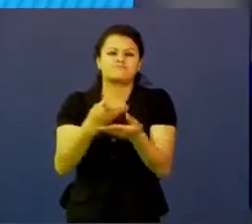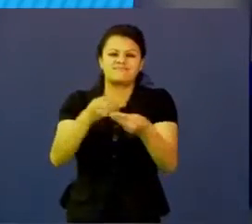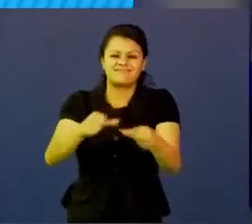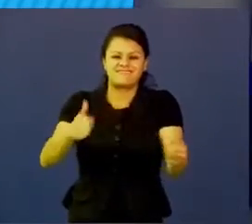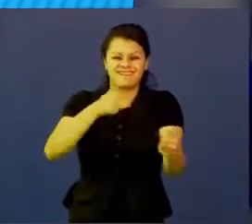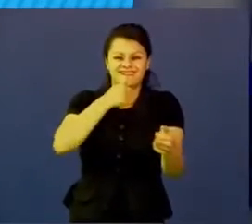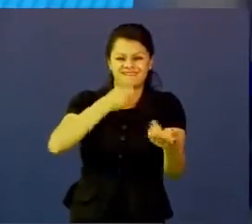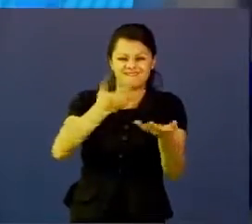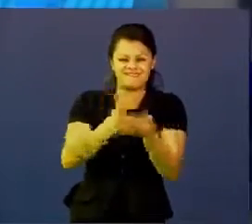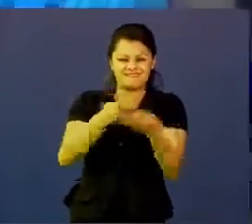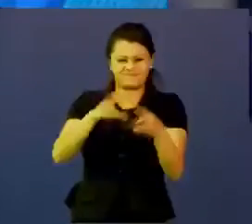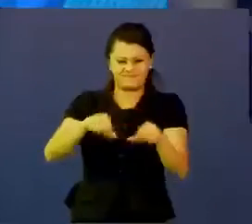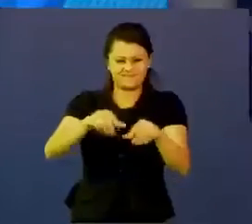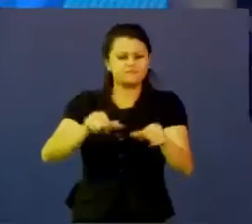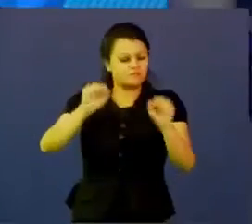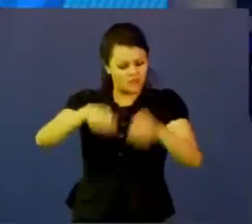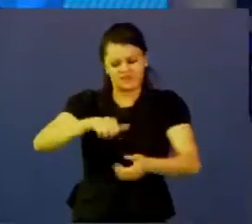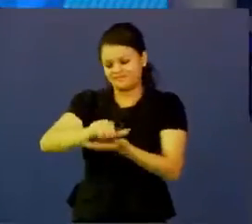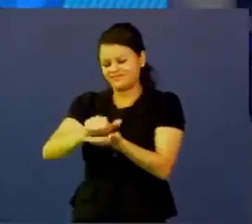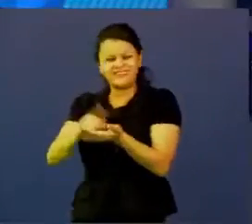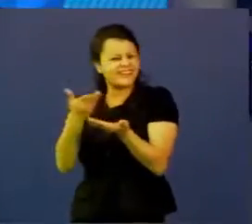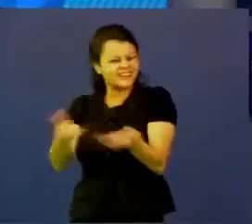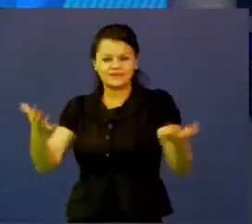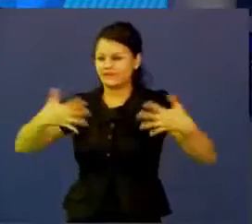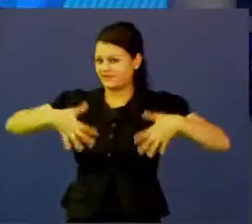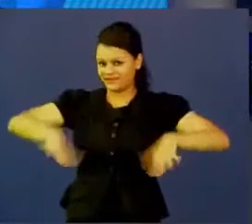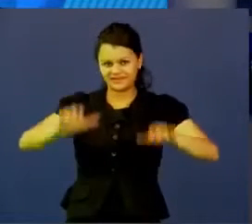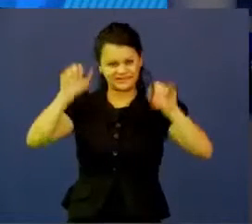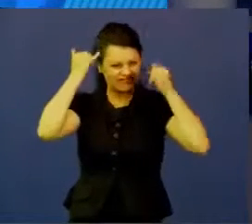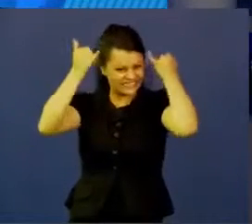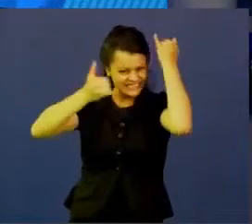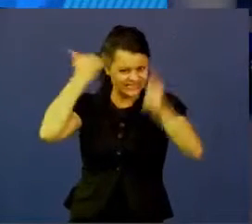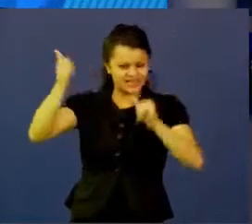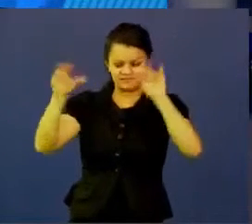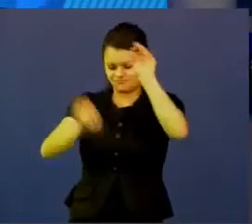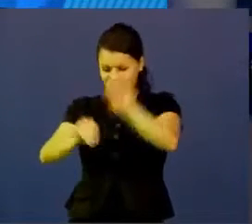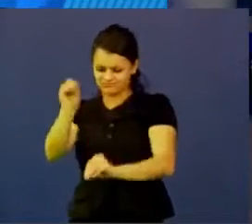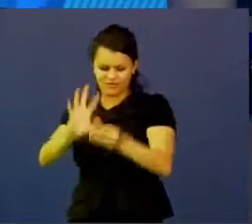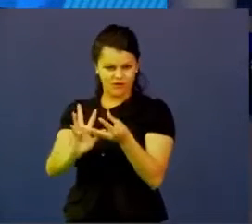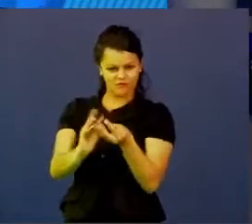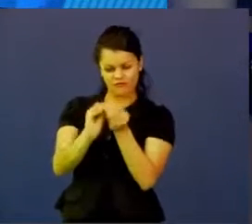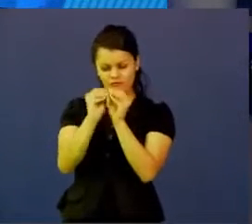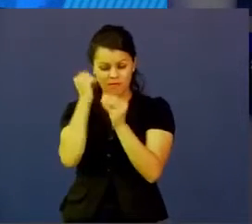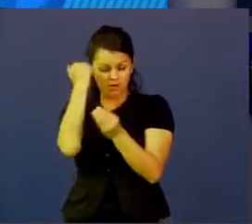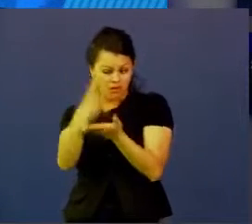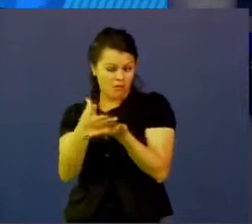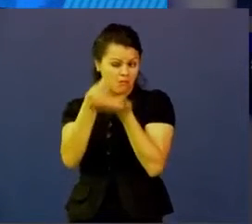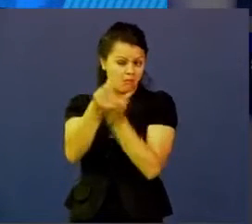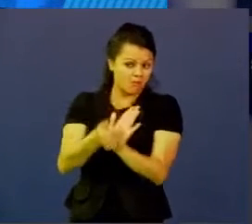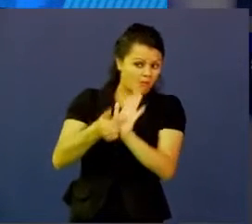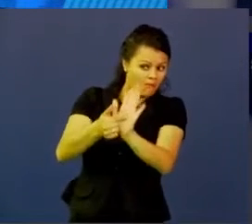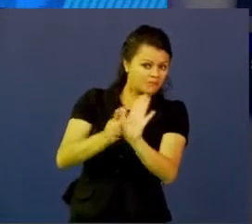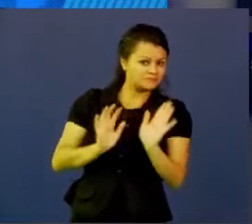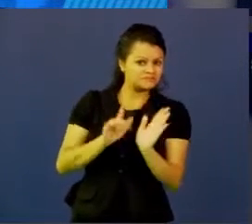elemento, lo podemos desarrollar esos prototipos y testearlo, testearlo con quién, con ese usuario, recordemos que el usuario es